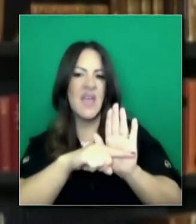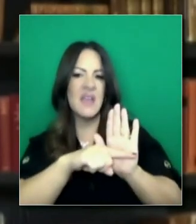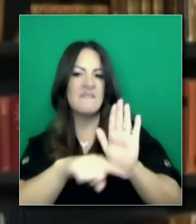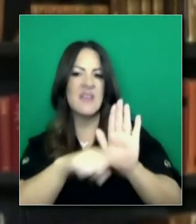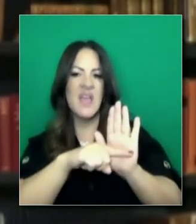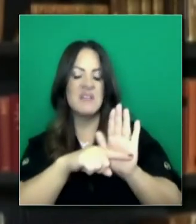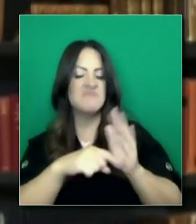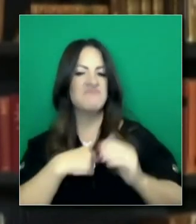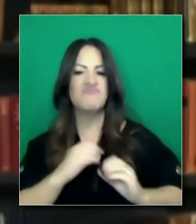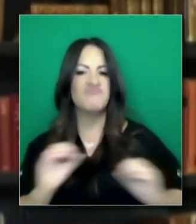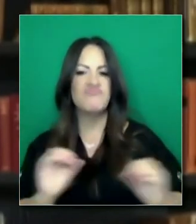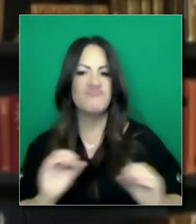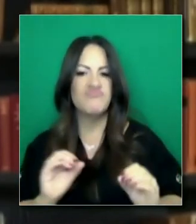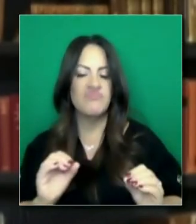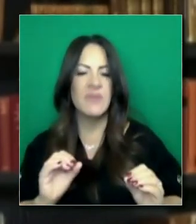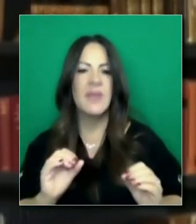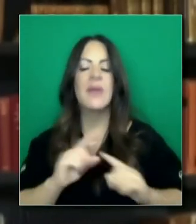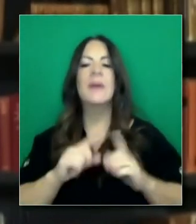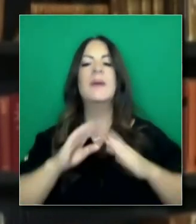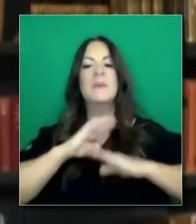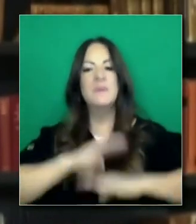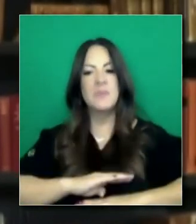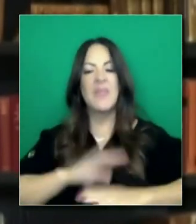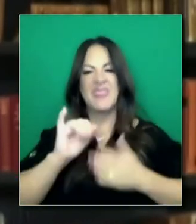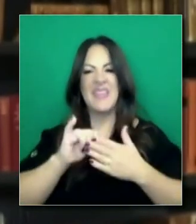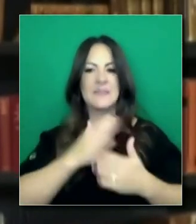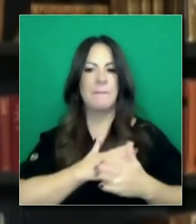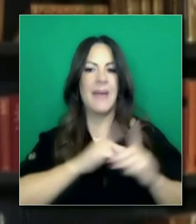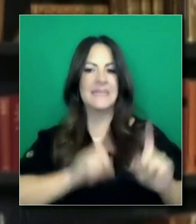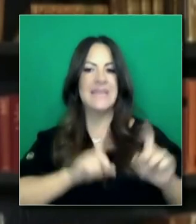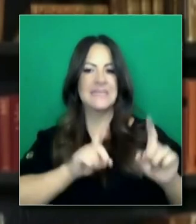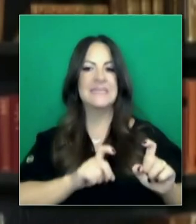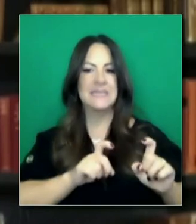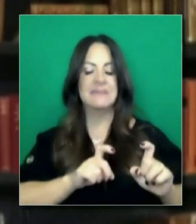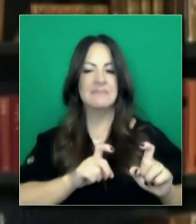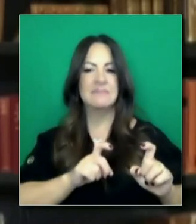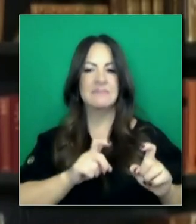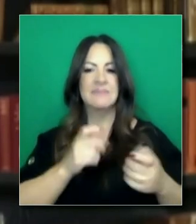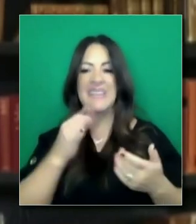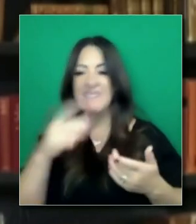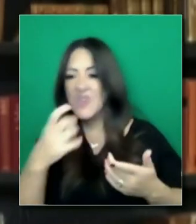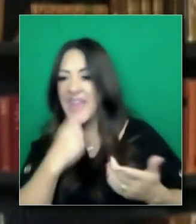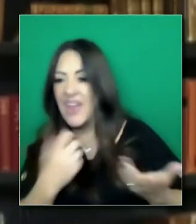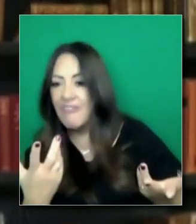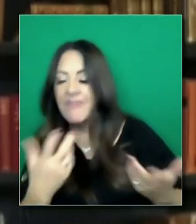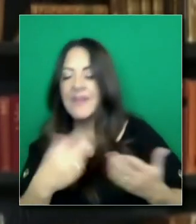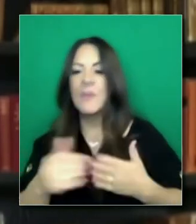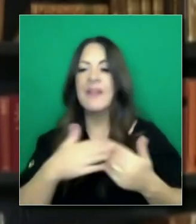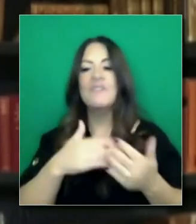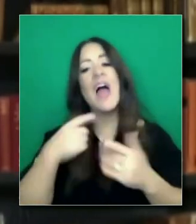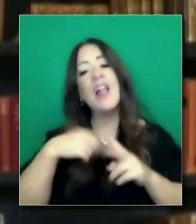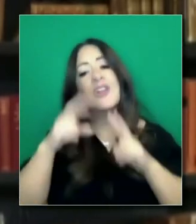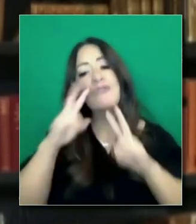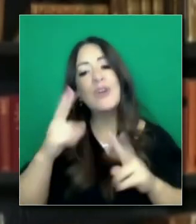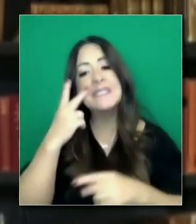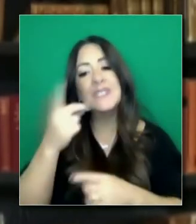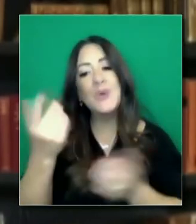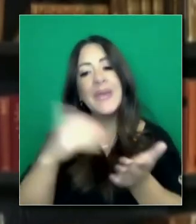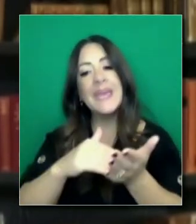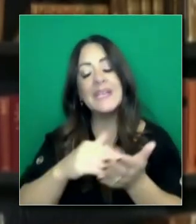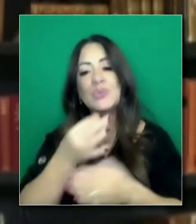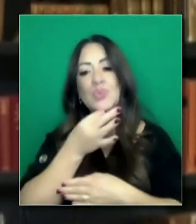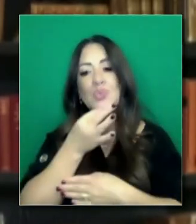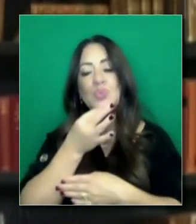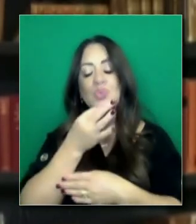y ese es mi estatus y si a alguien le importa. Estoy